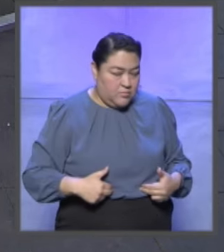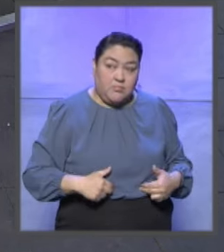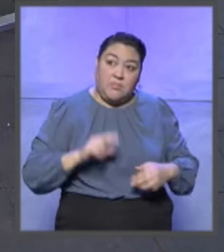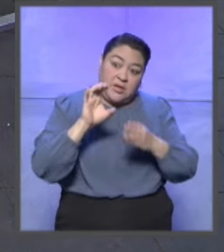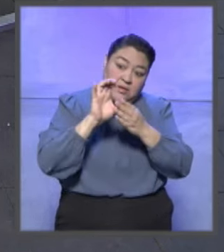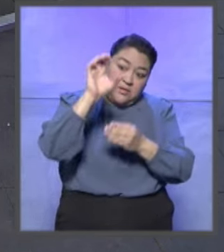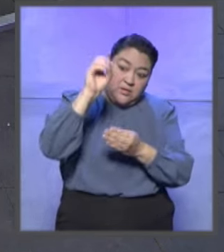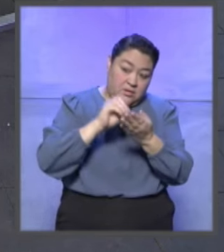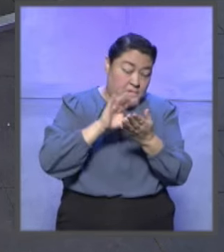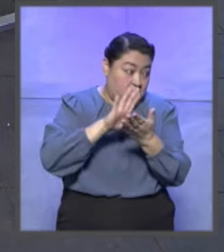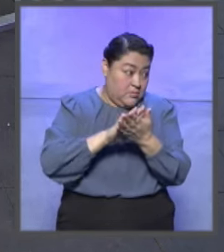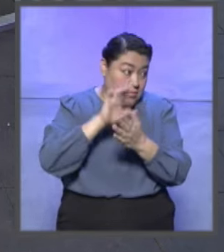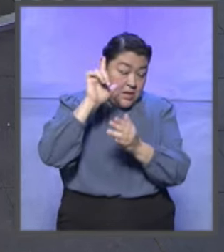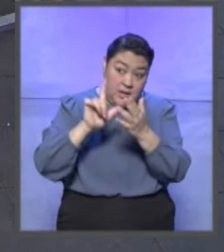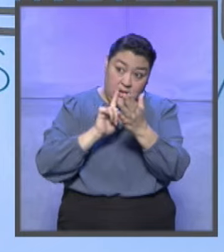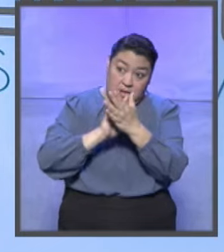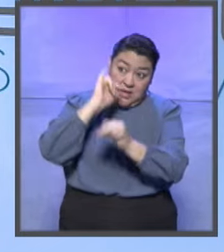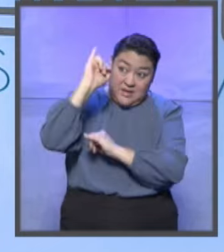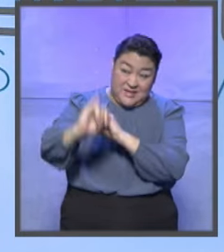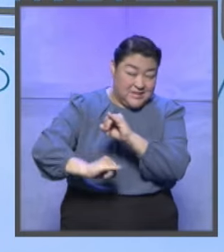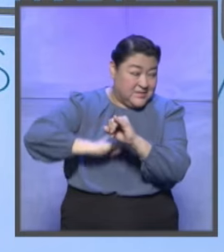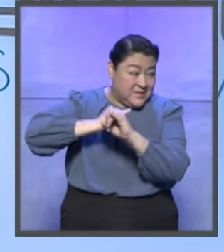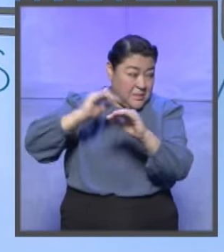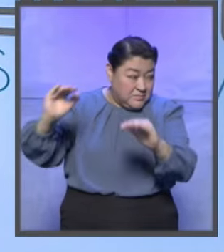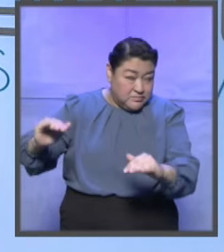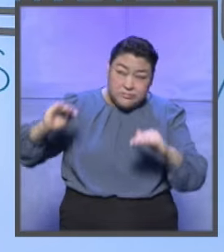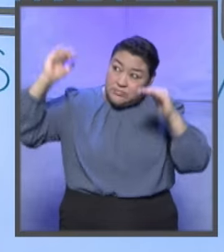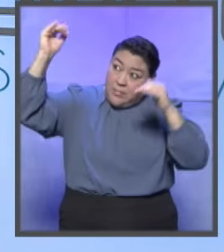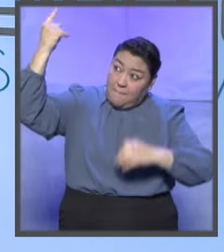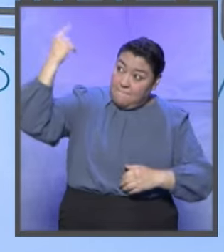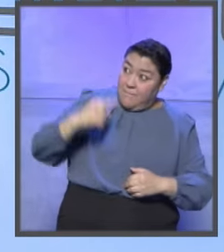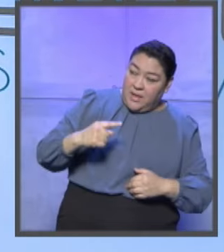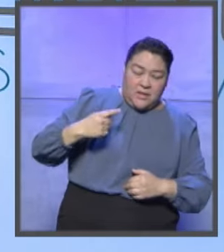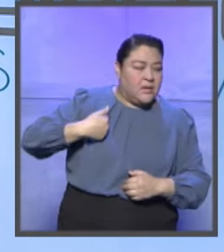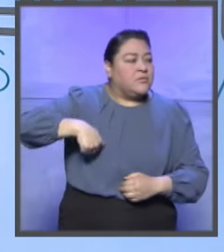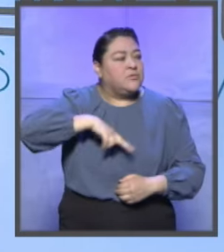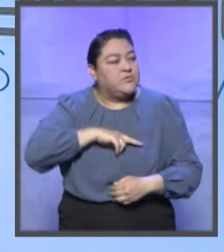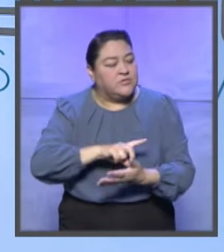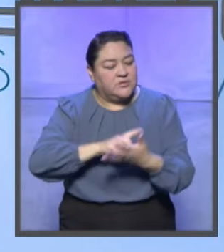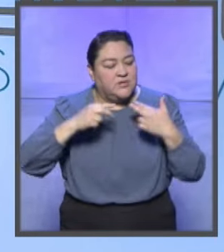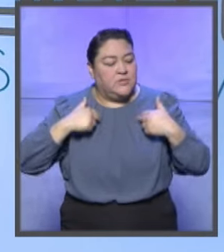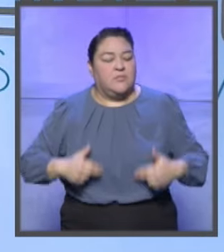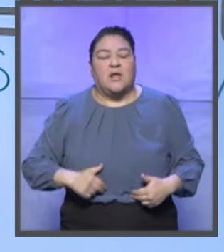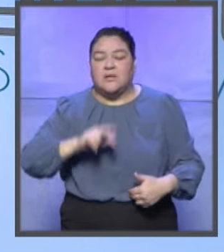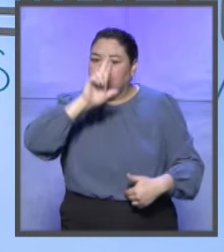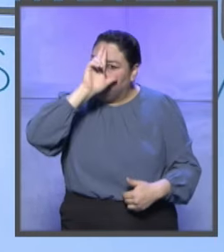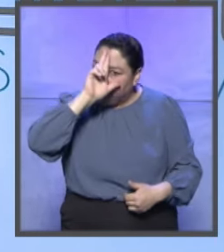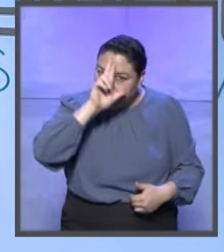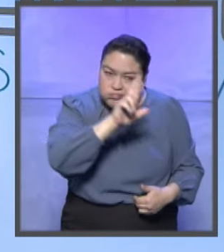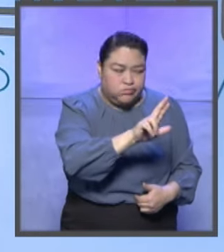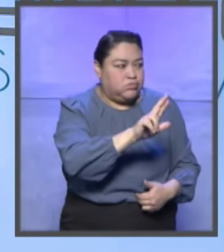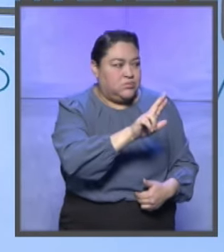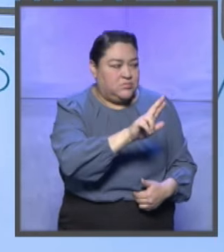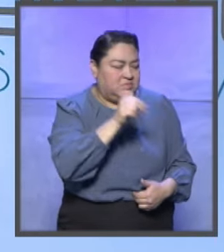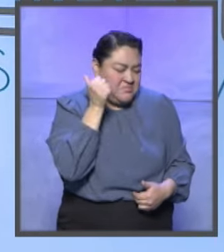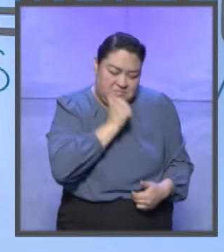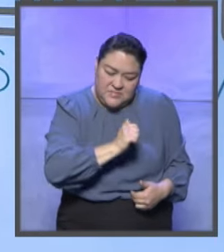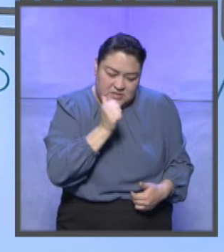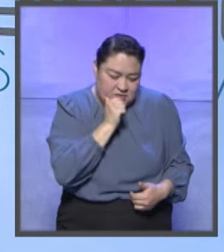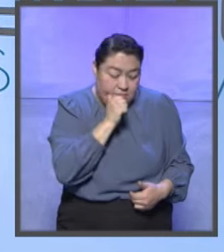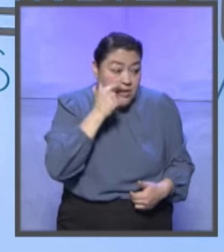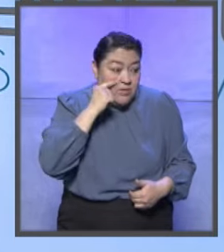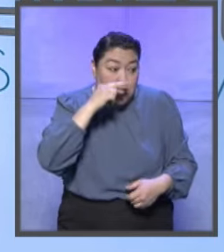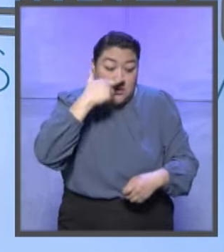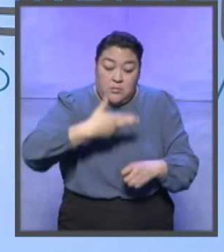un mandato constitucional y convencional. Creo que todos los tribunales de este país tenemos un compromiso con los derechos fundamentales, que más que